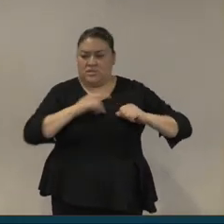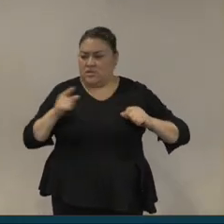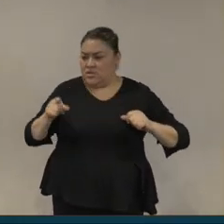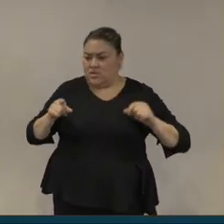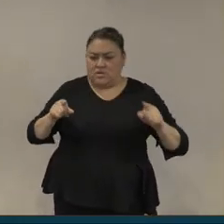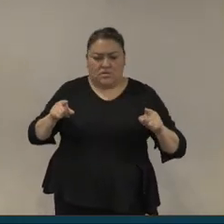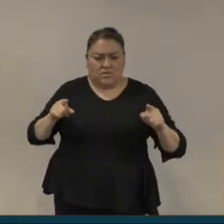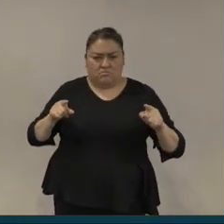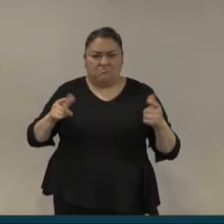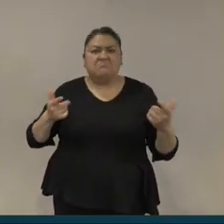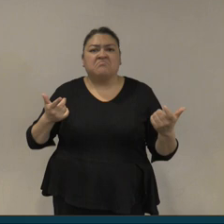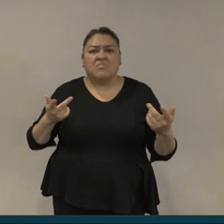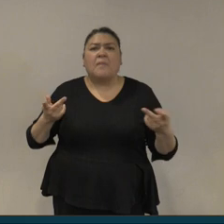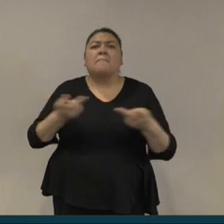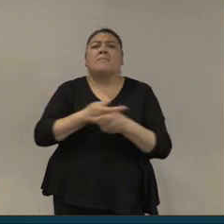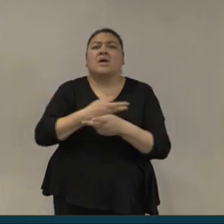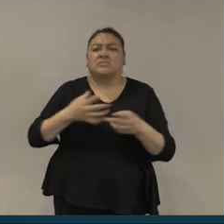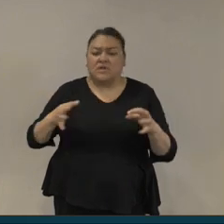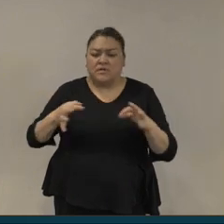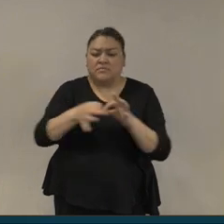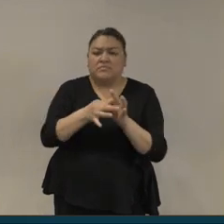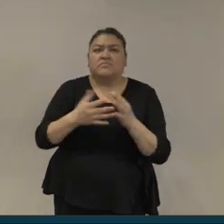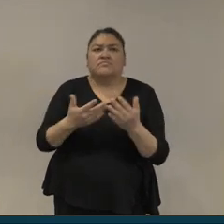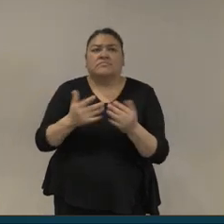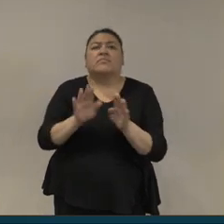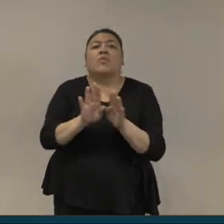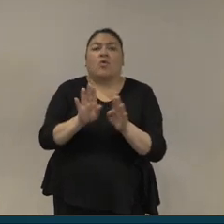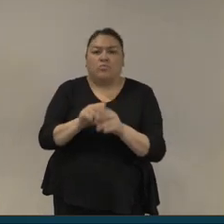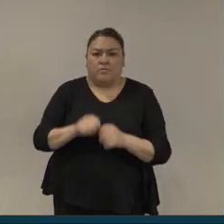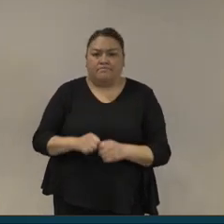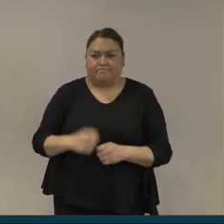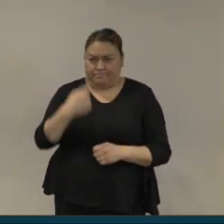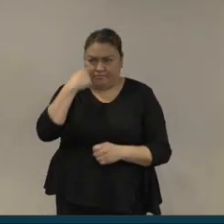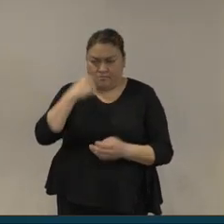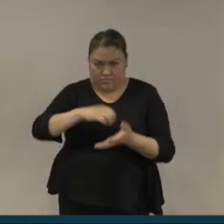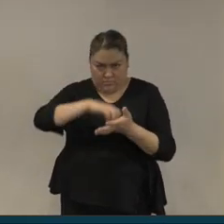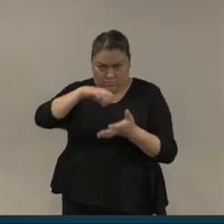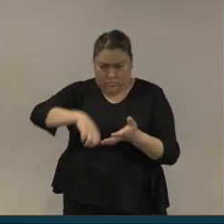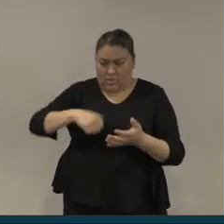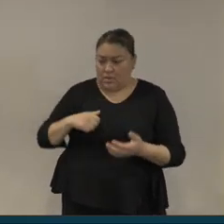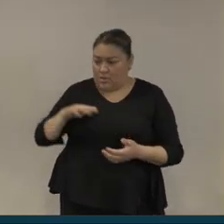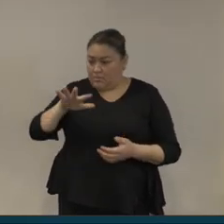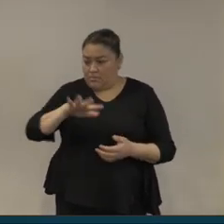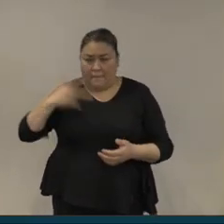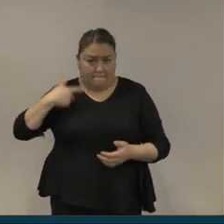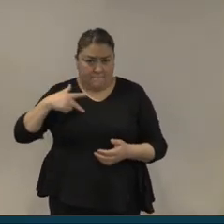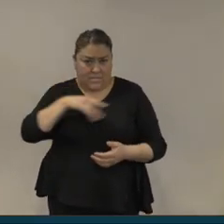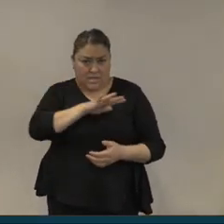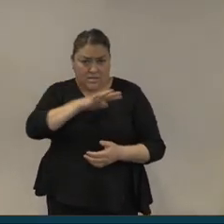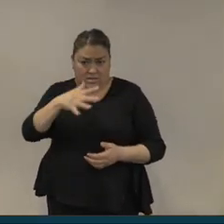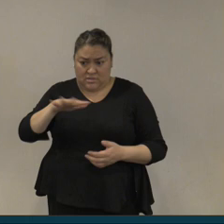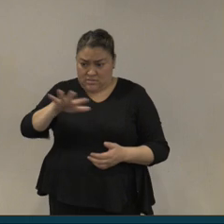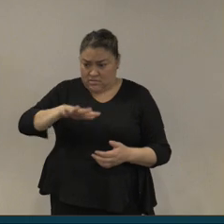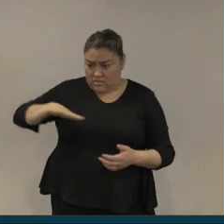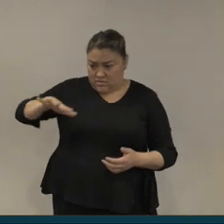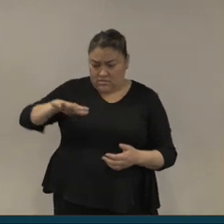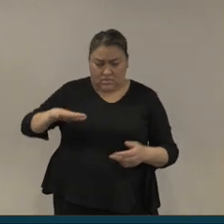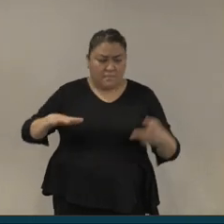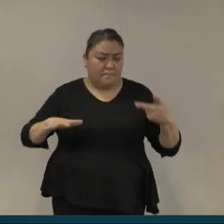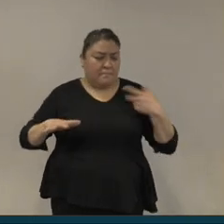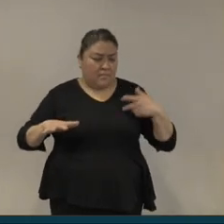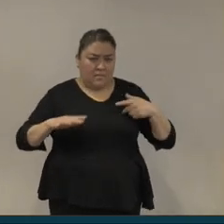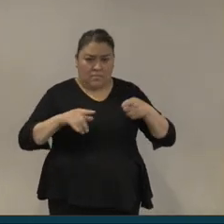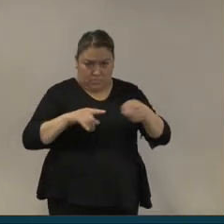no hubo no hubo de manera la jerarquía entre civiles y militares que caracteriza un sistema democrático